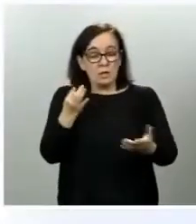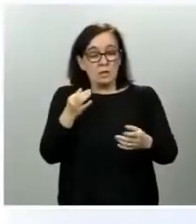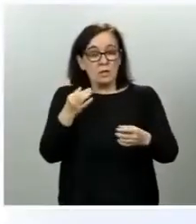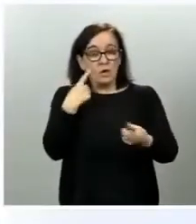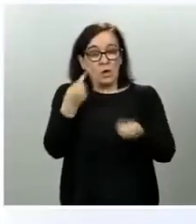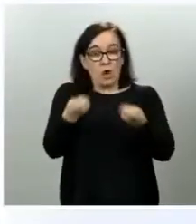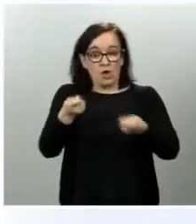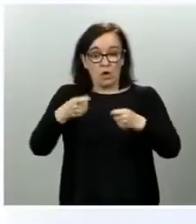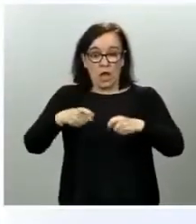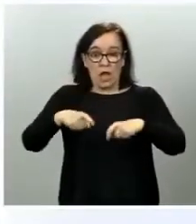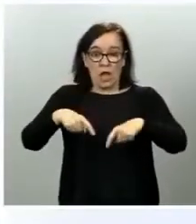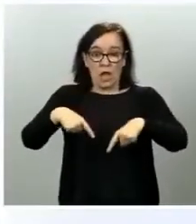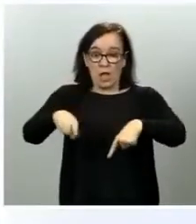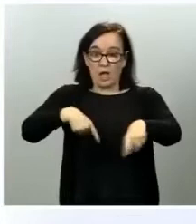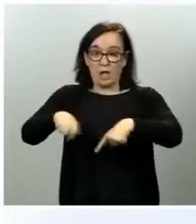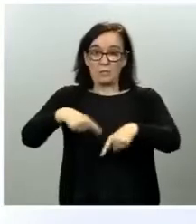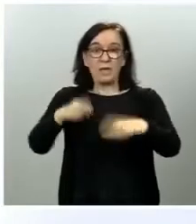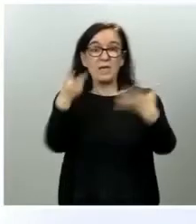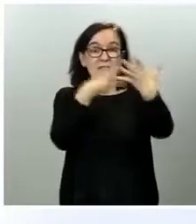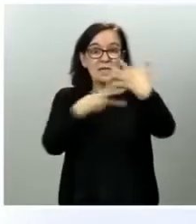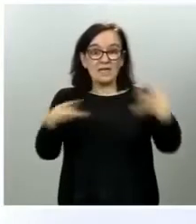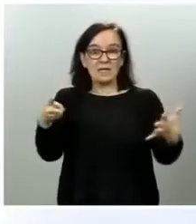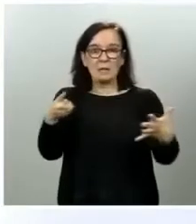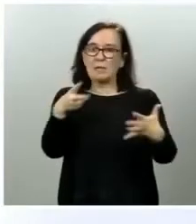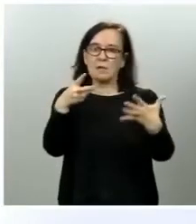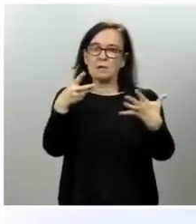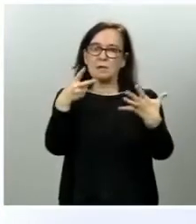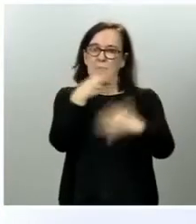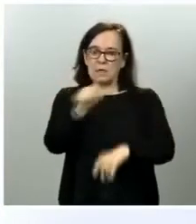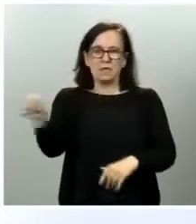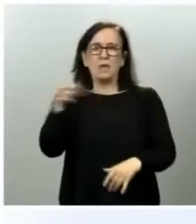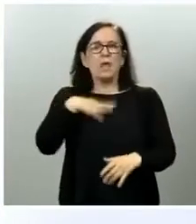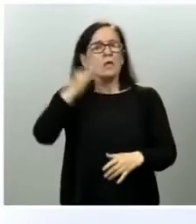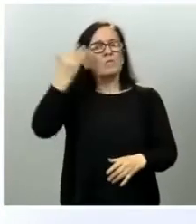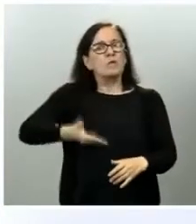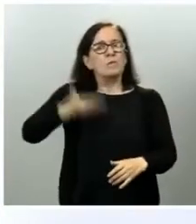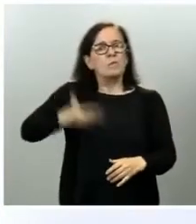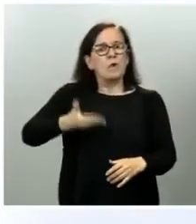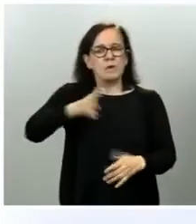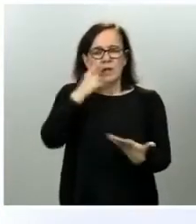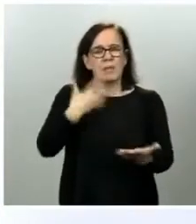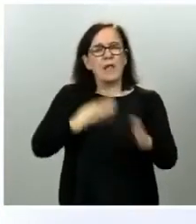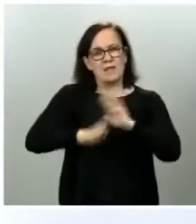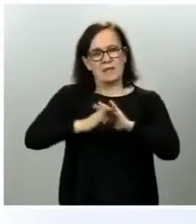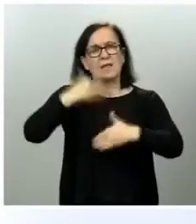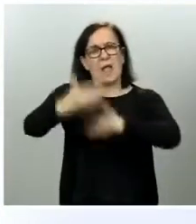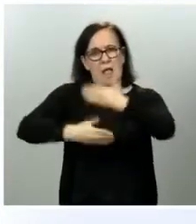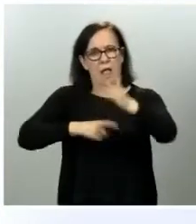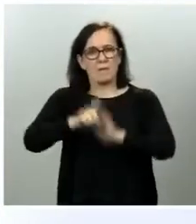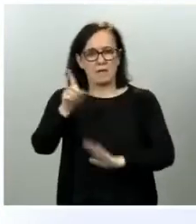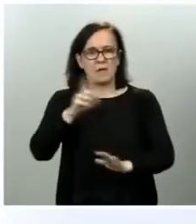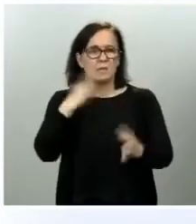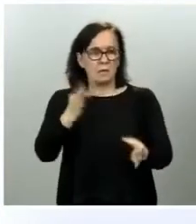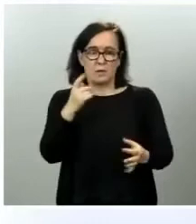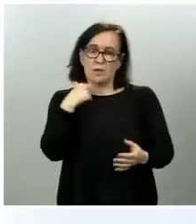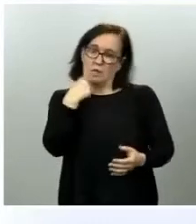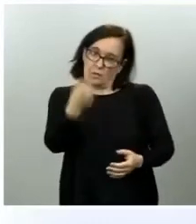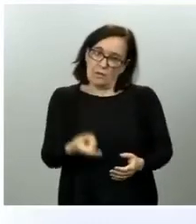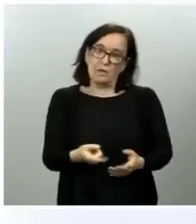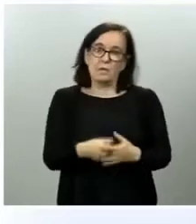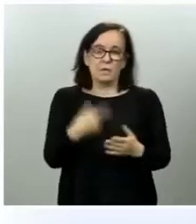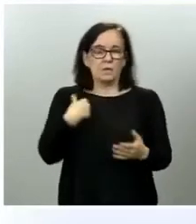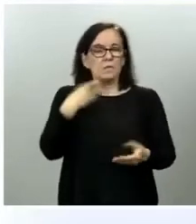después de siete semanas es mucho más importante para seguir avanzando pero a lo dicho hemos